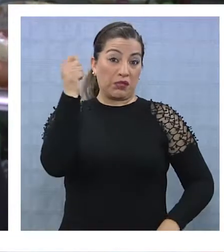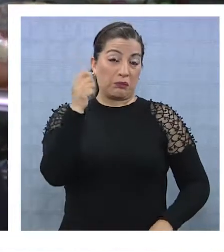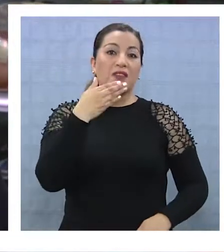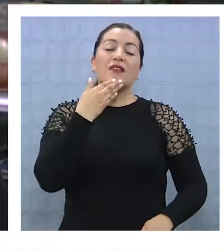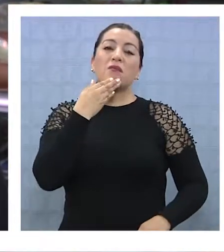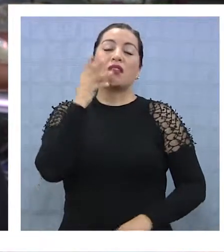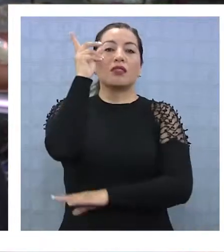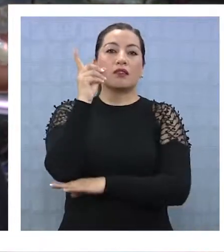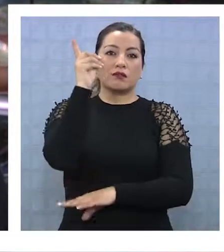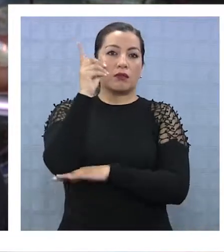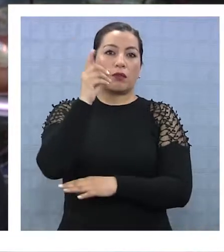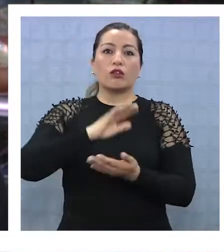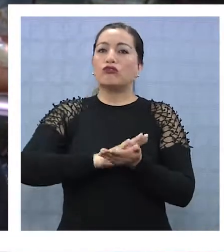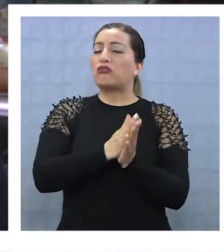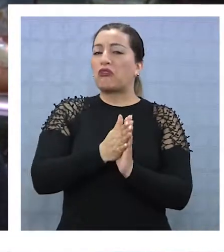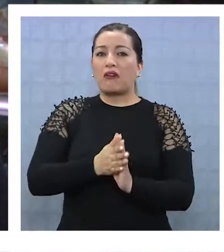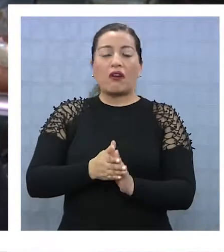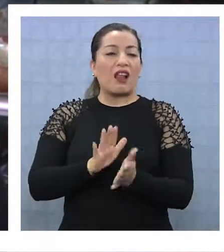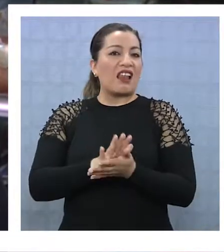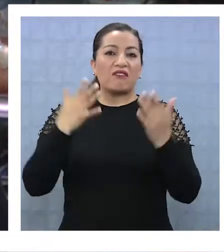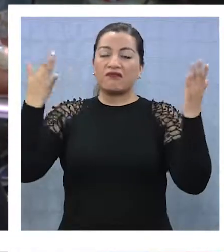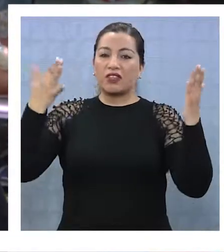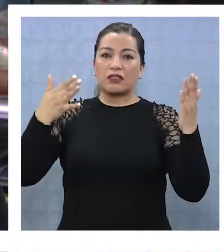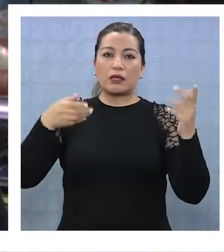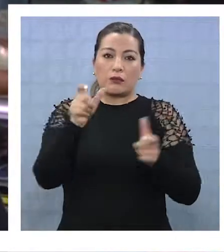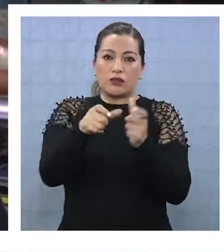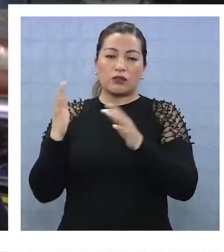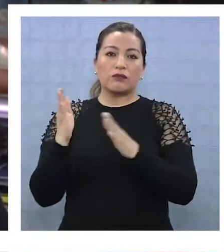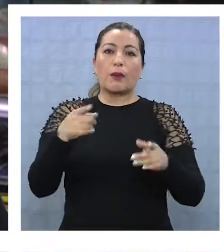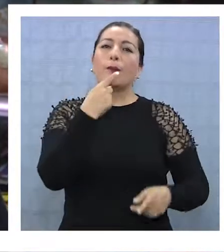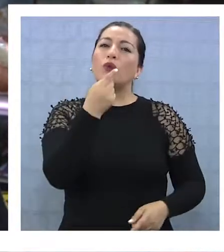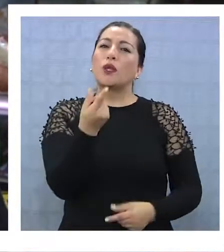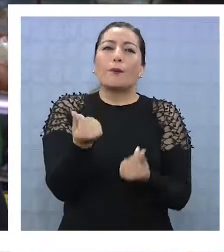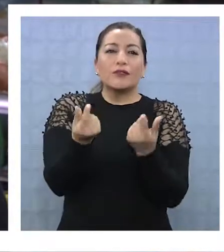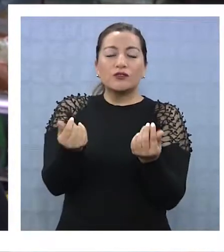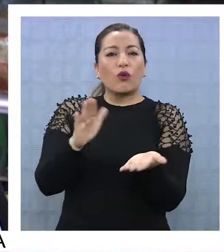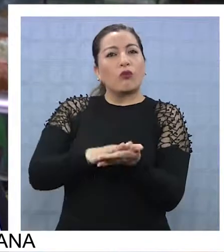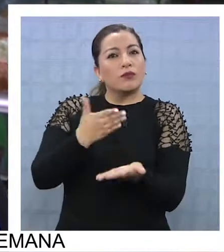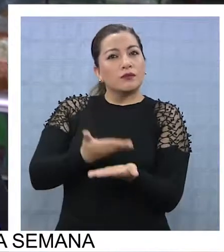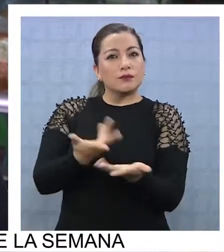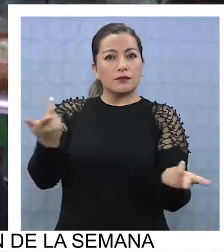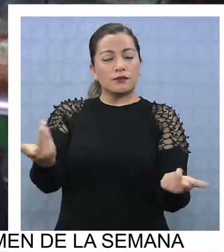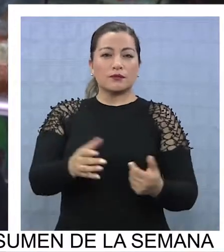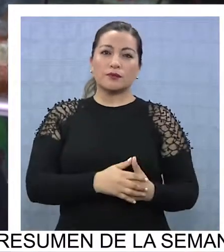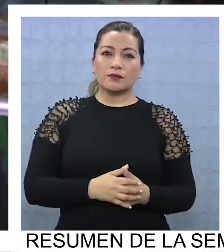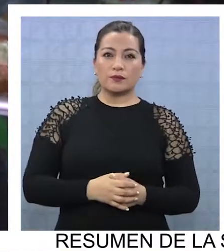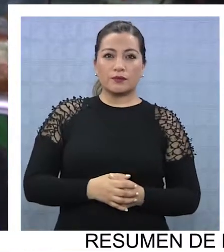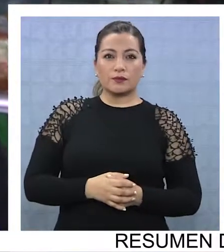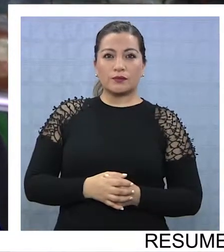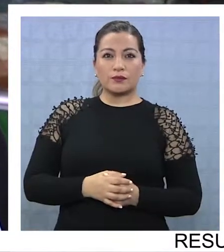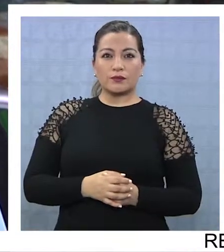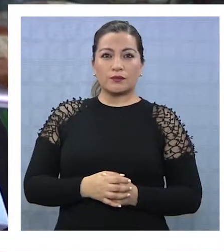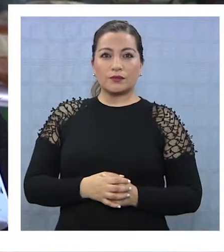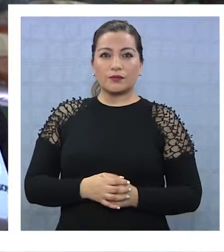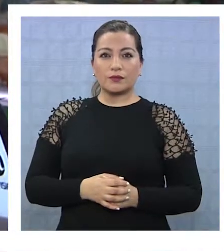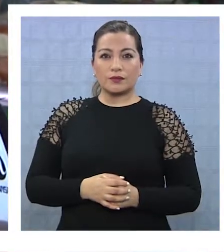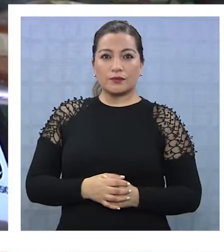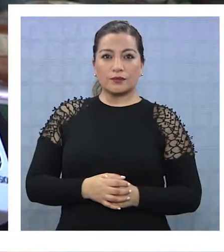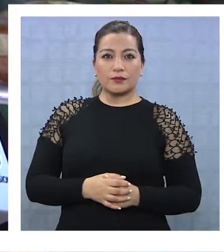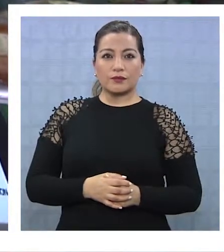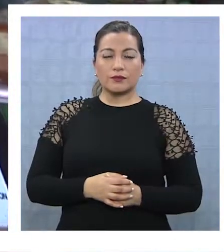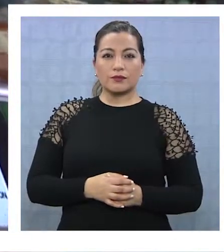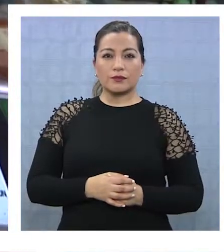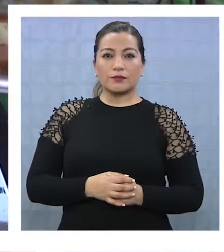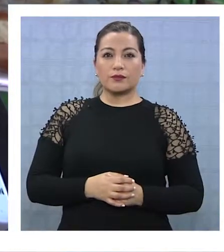de diciembre. Y para las fiestas, para todas las fiestas hay más movida. ¿Y los precios cómo andan acá en relación, por ejemplo, al